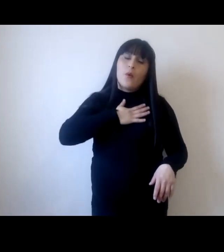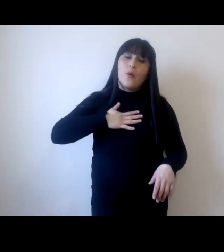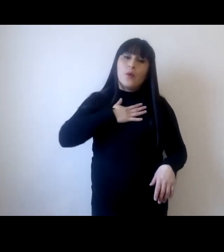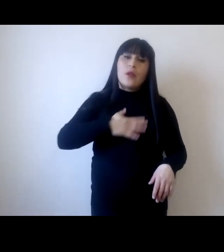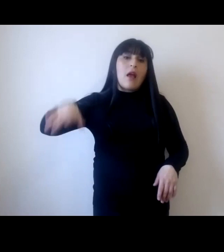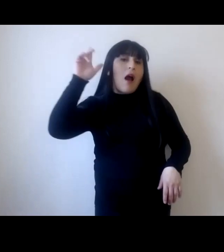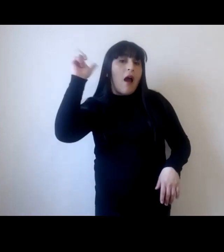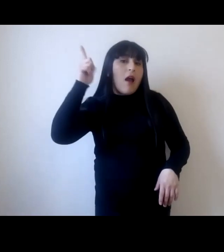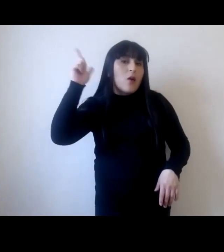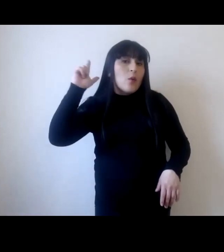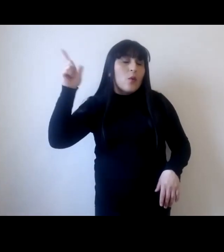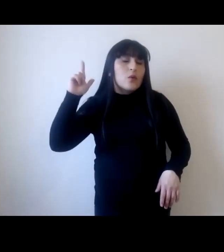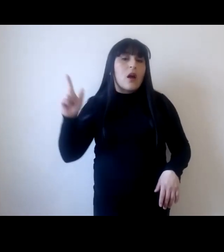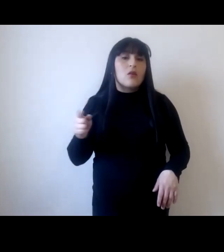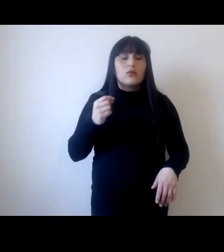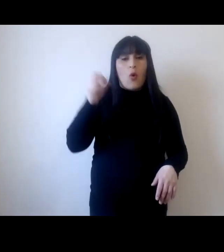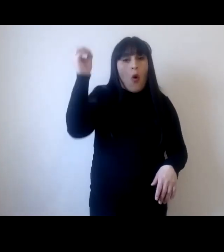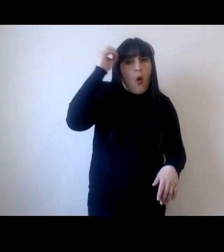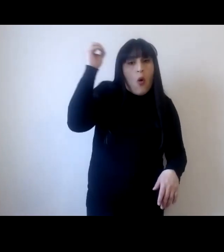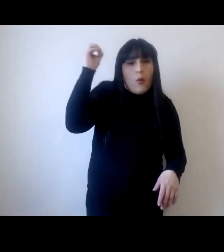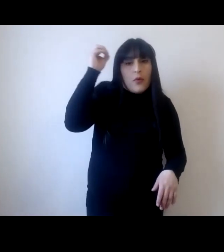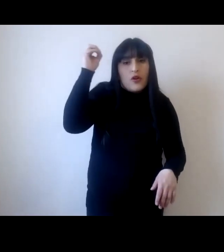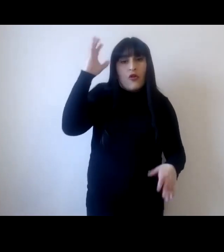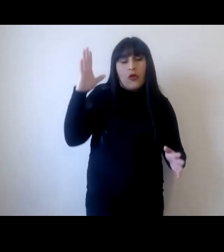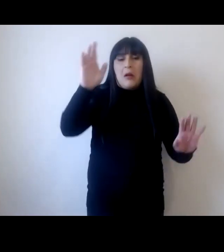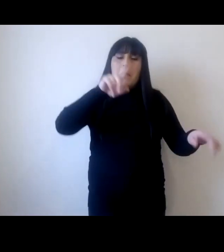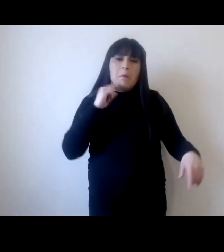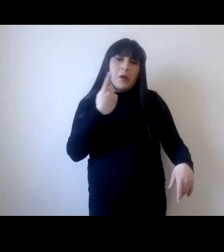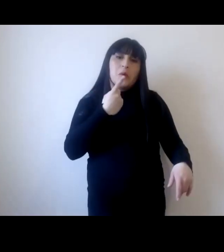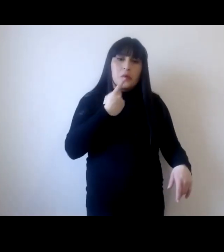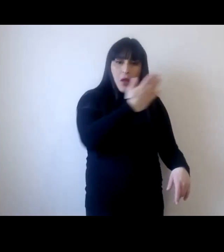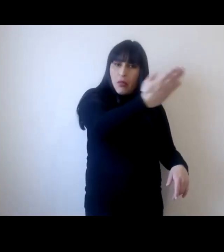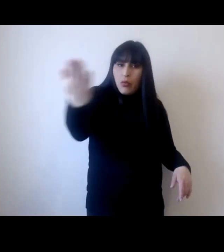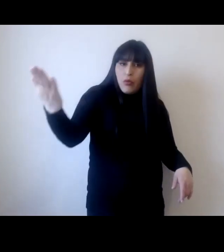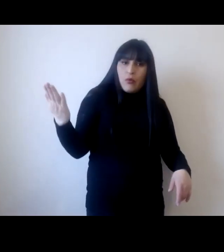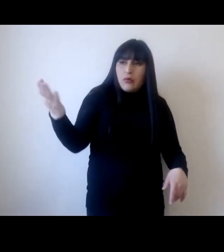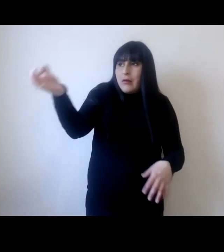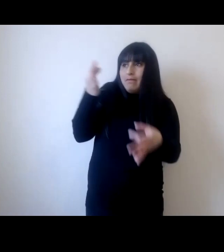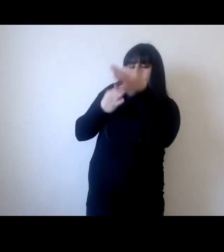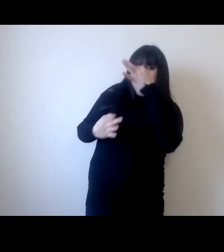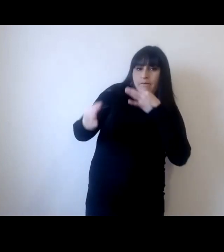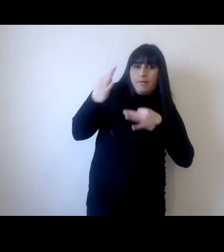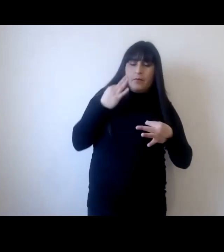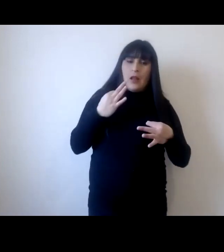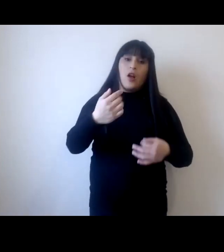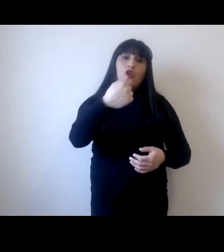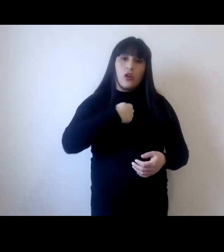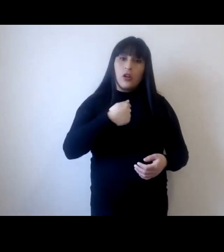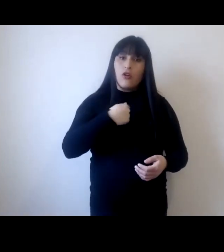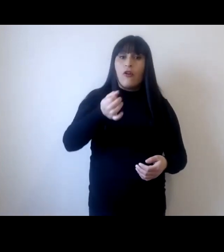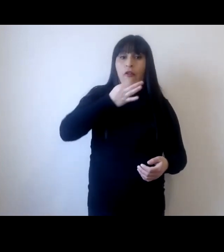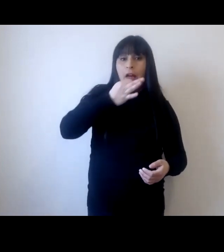escuchar vuestras opiniones, vuestras valoraciones y vuestras preguntas porque creo que lo que voy a decir va a ser